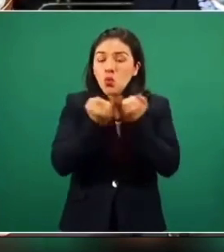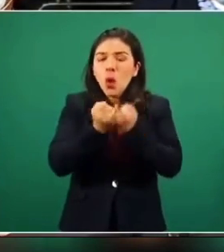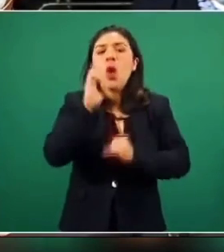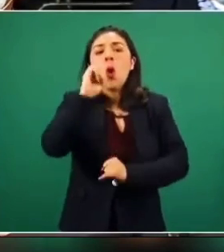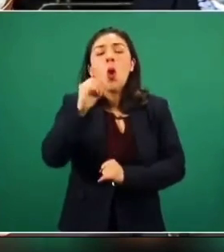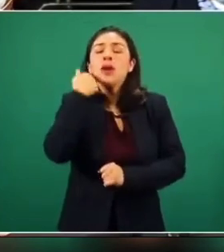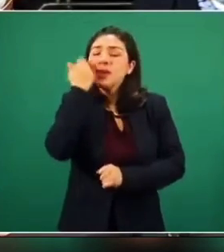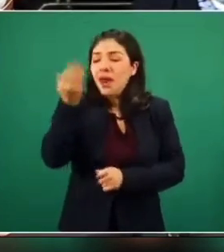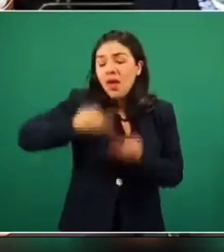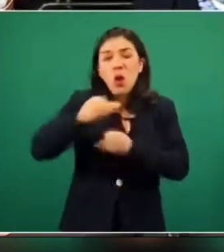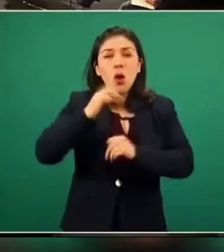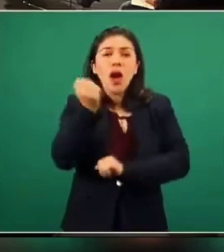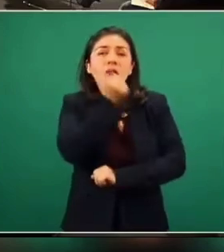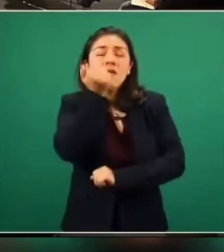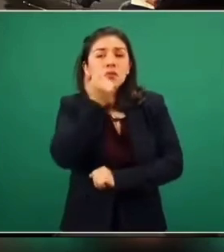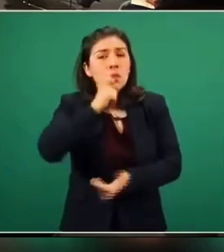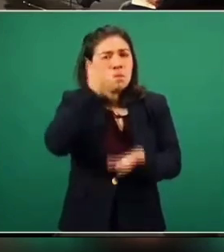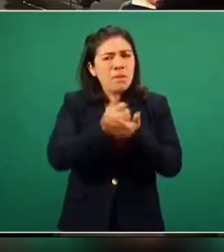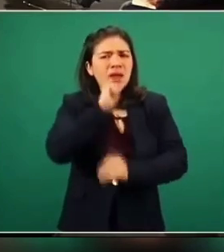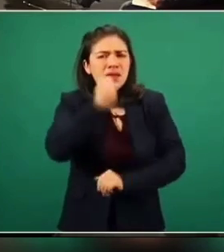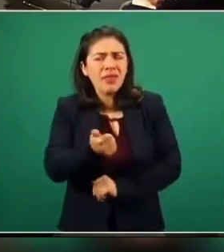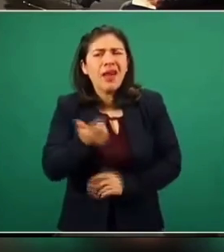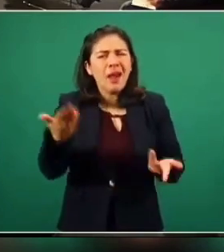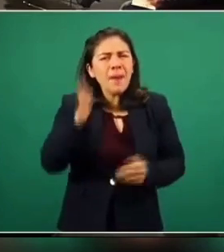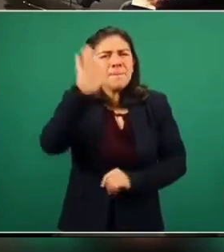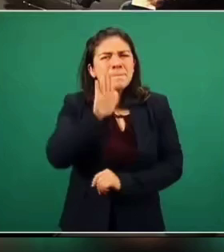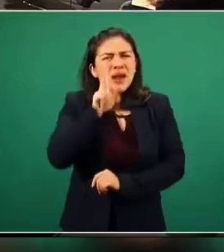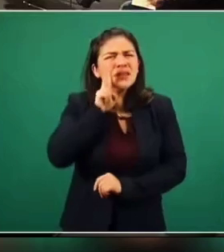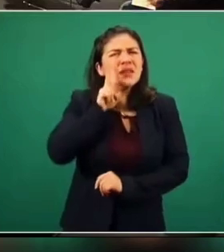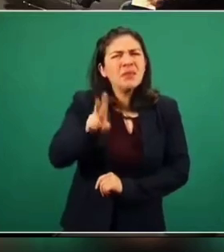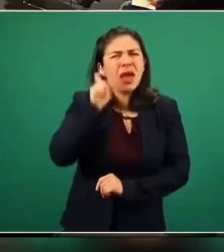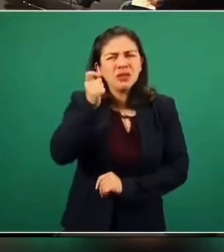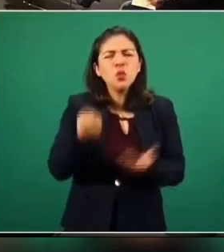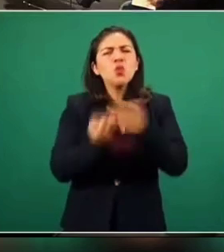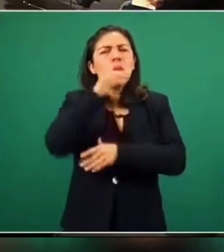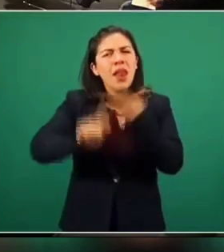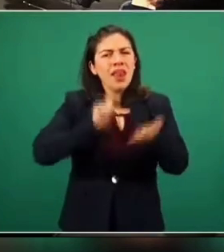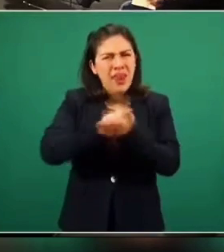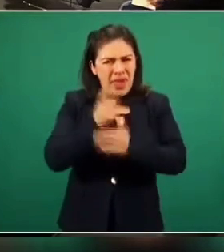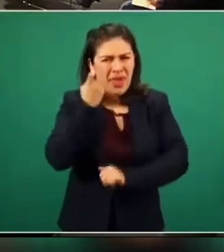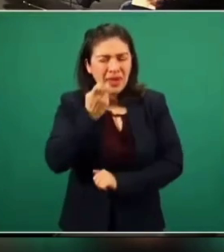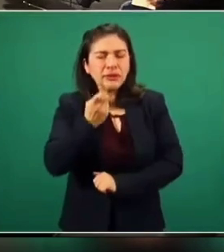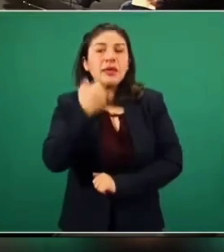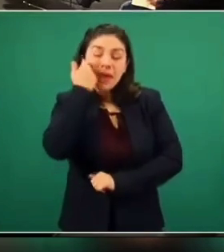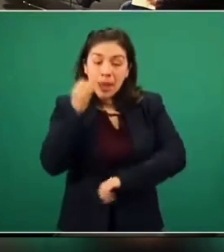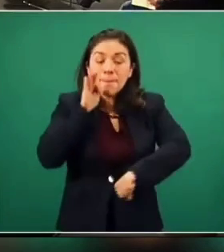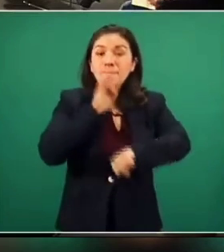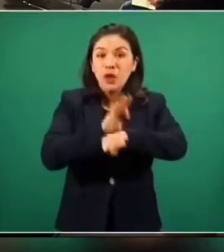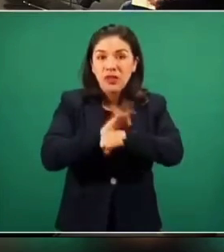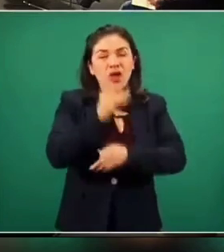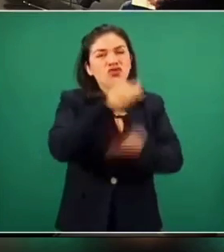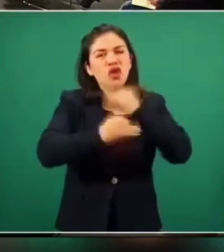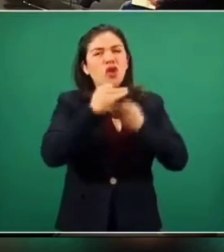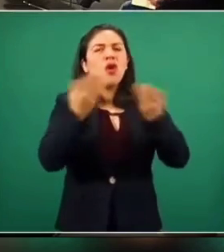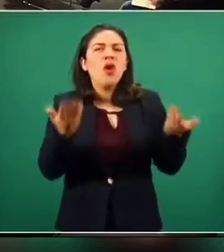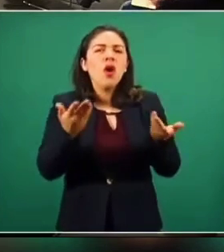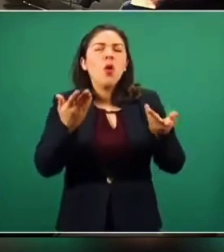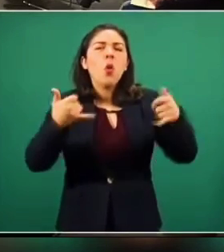no paguen ninguna cuota. Aparentemente, bueno, pues esta nueva ley protege a todos